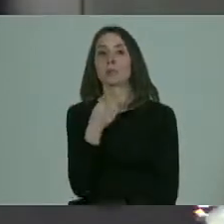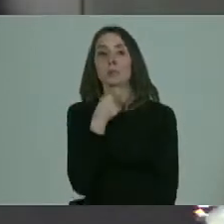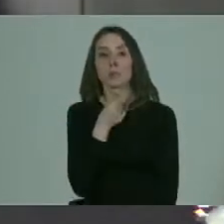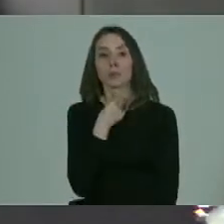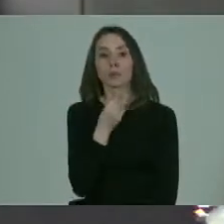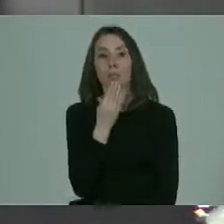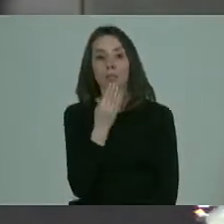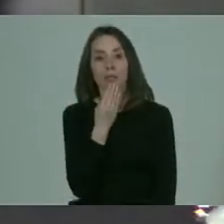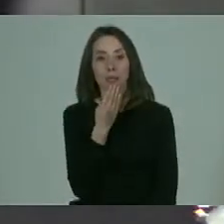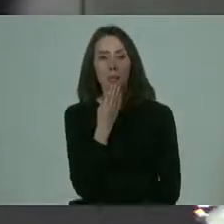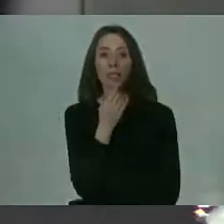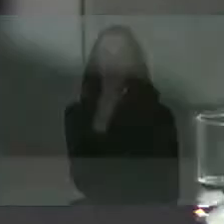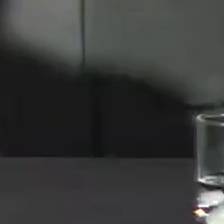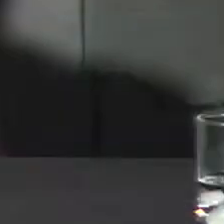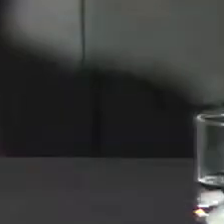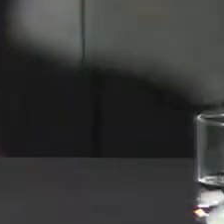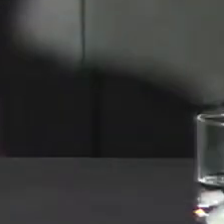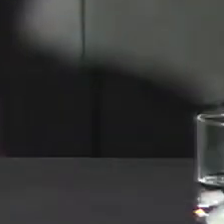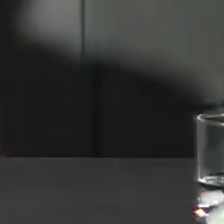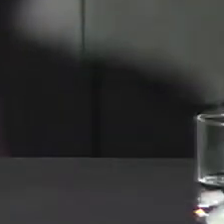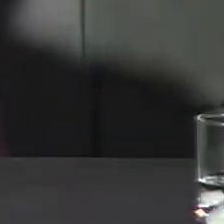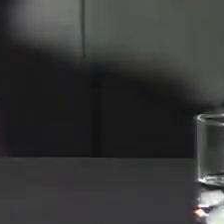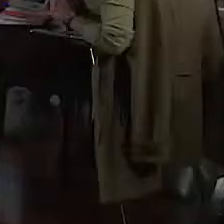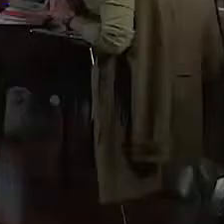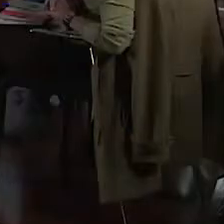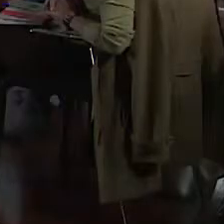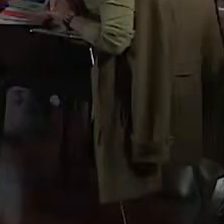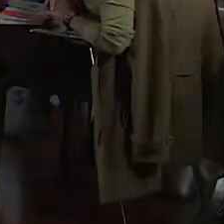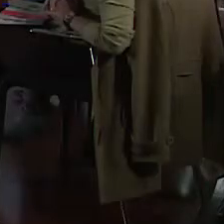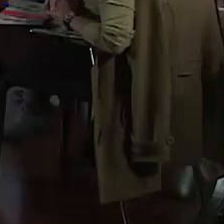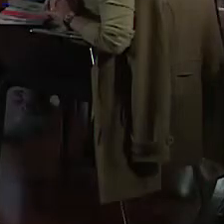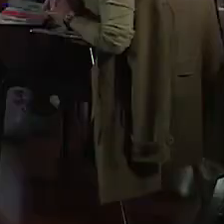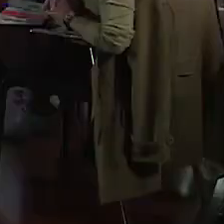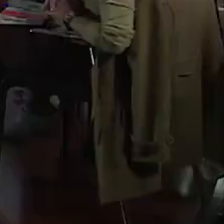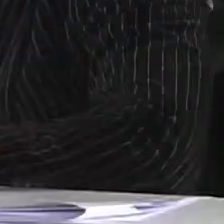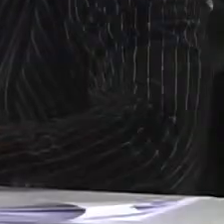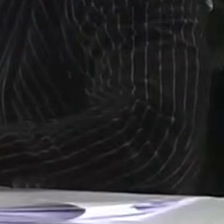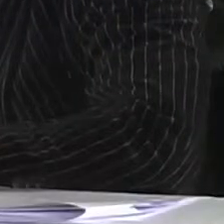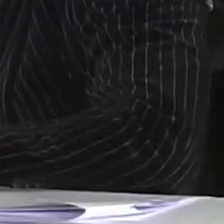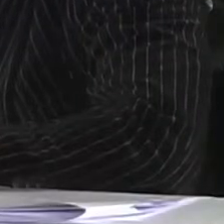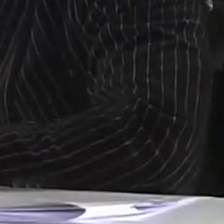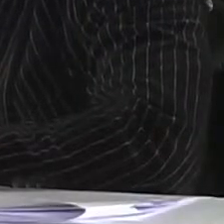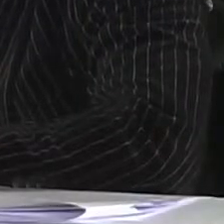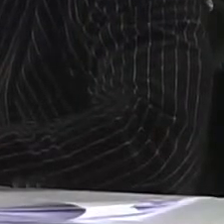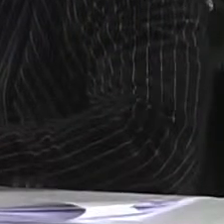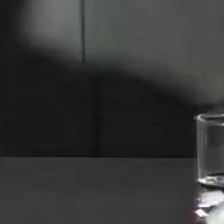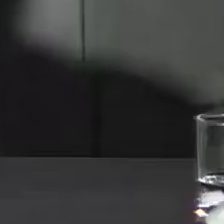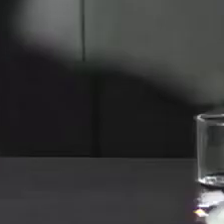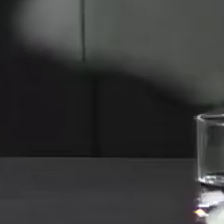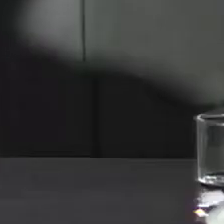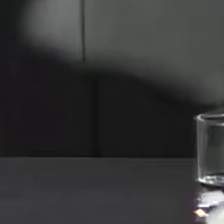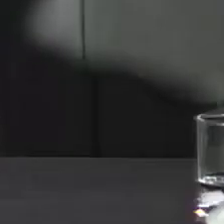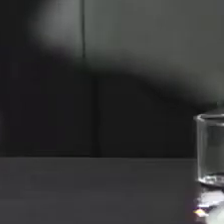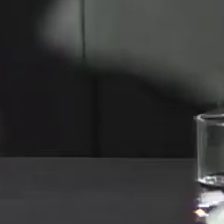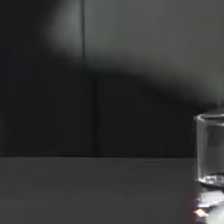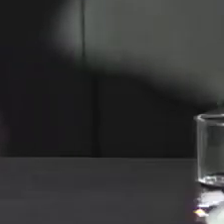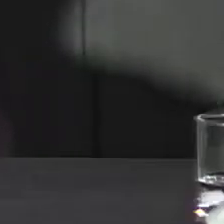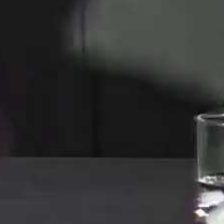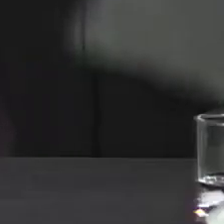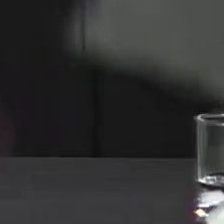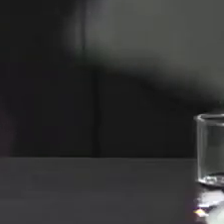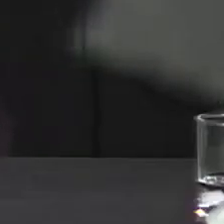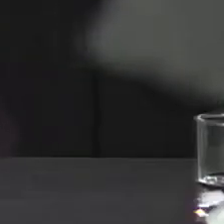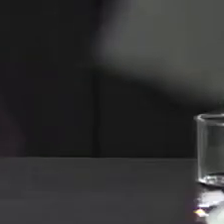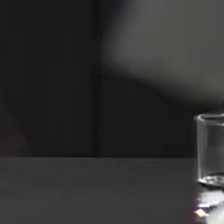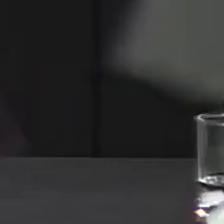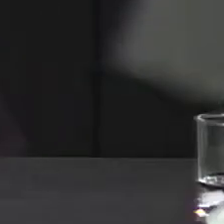también acotar que el término de accesibilidad no tiene que ver solamente con las rampas o con los ascensores el término de accesibilidad estamos hablando